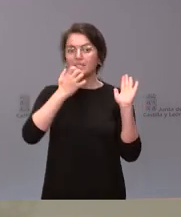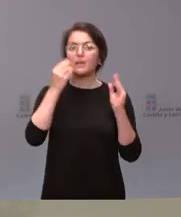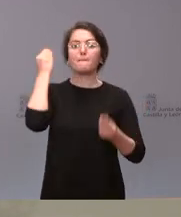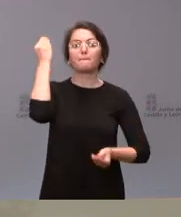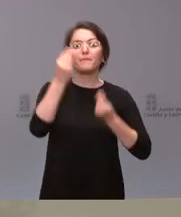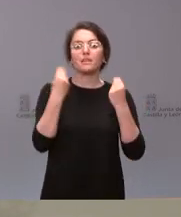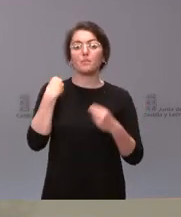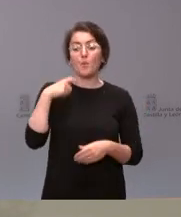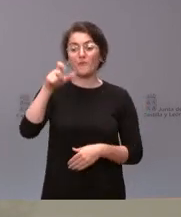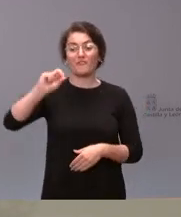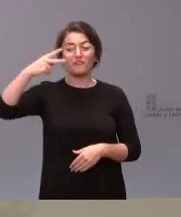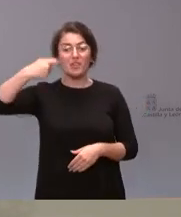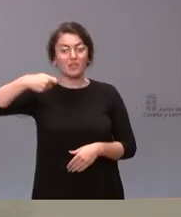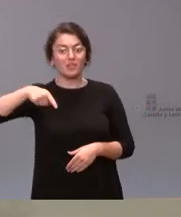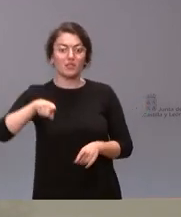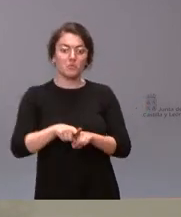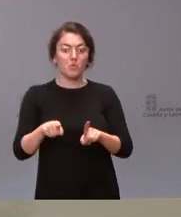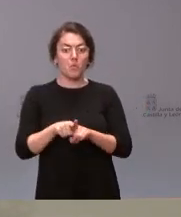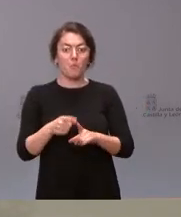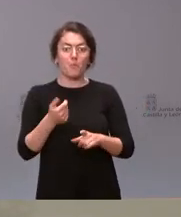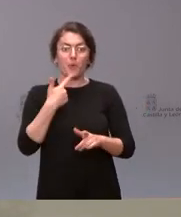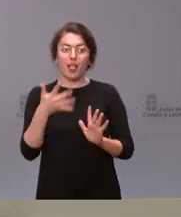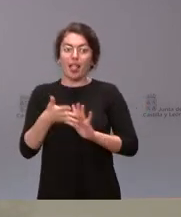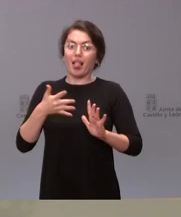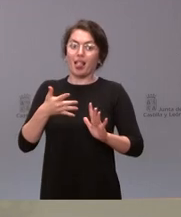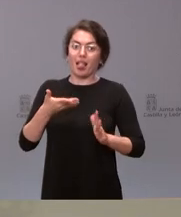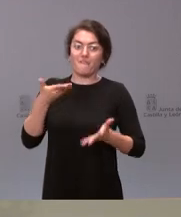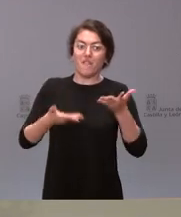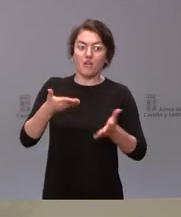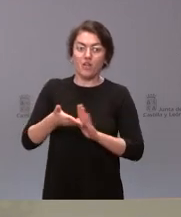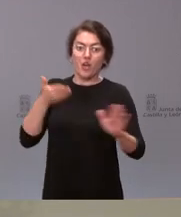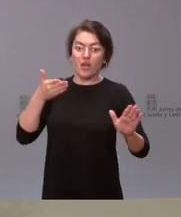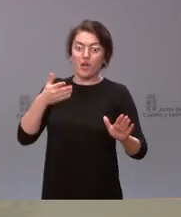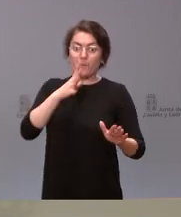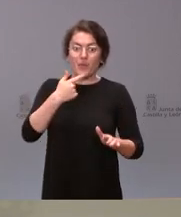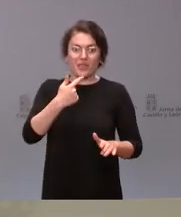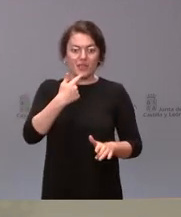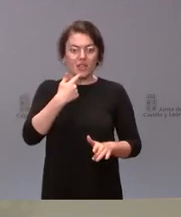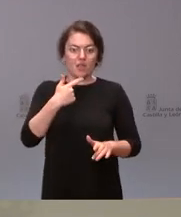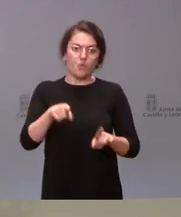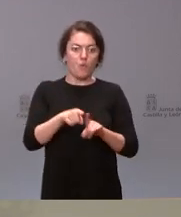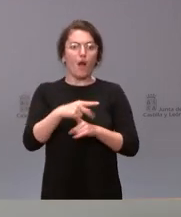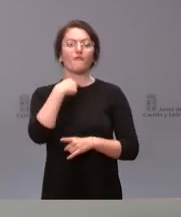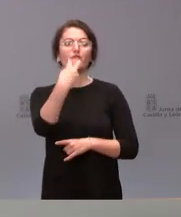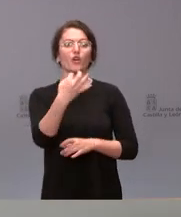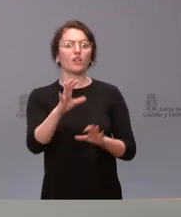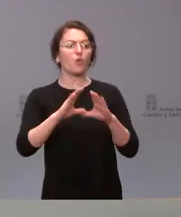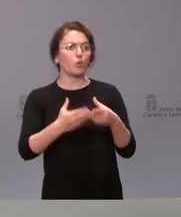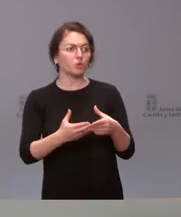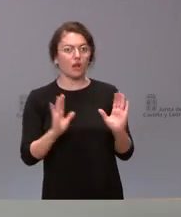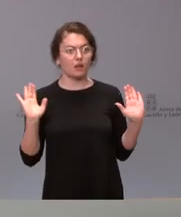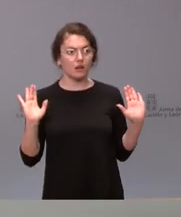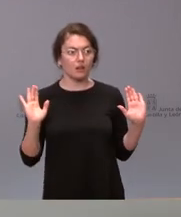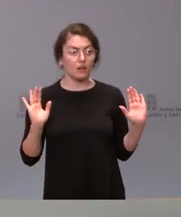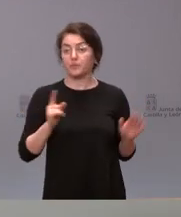el vicepresidente se ha precipitado en esa valoración y haciéndola en nombre de la Junta, del Gobierno. No, no he dicho que no nos podamos